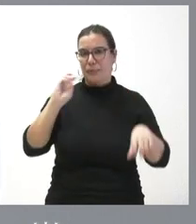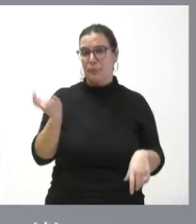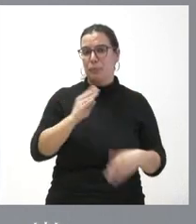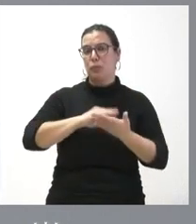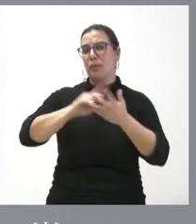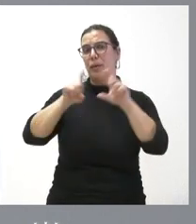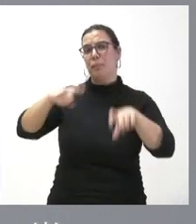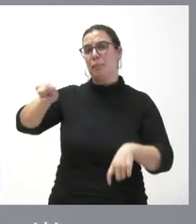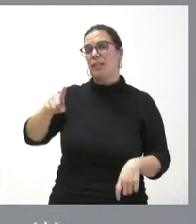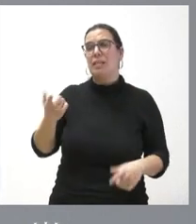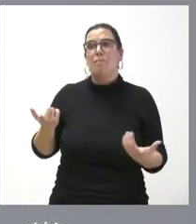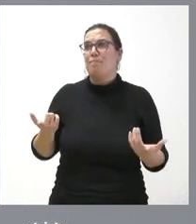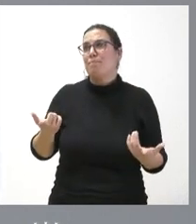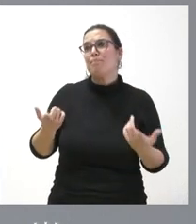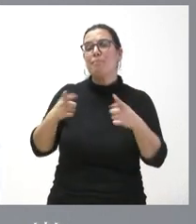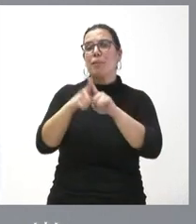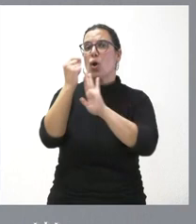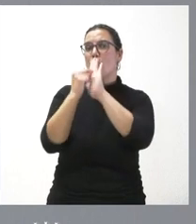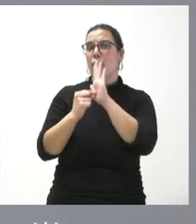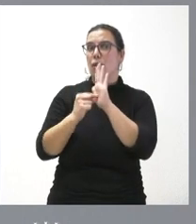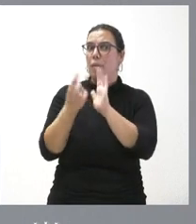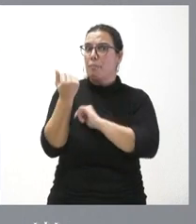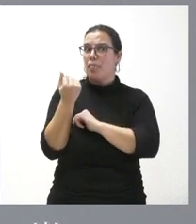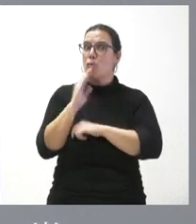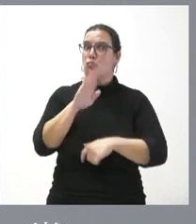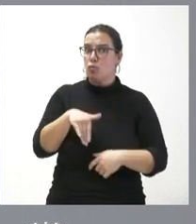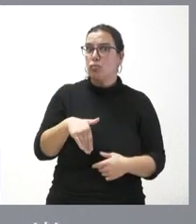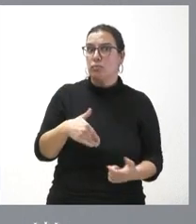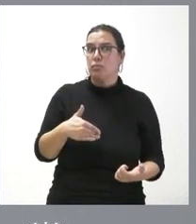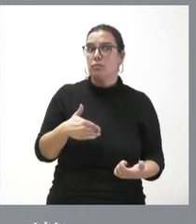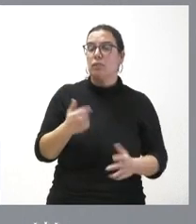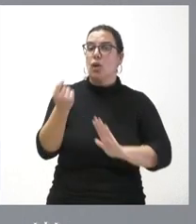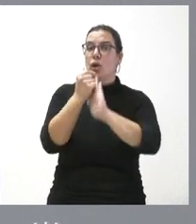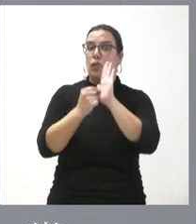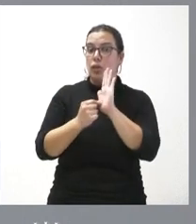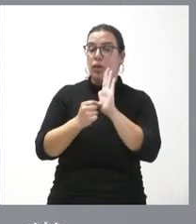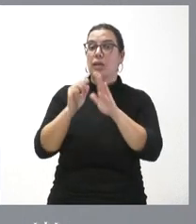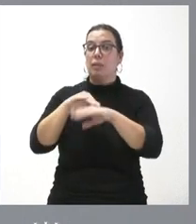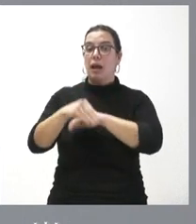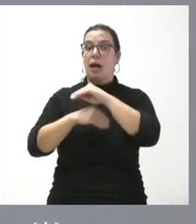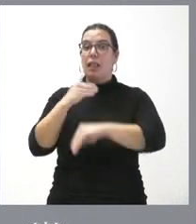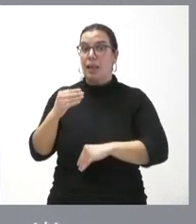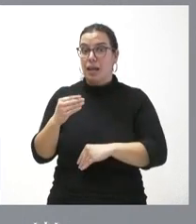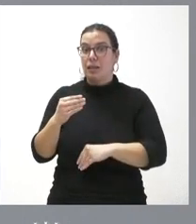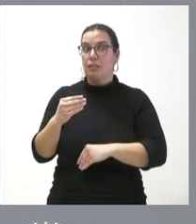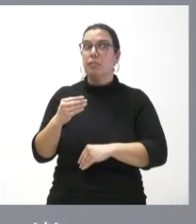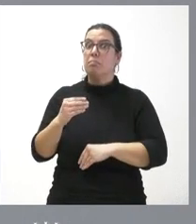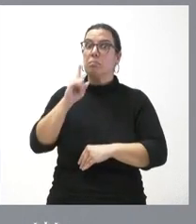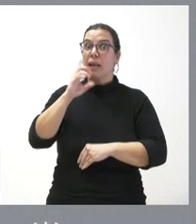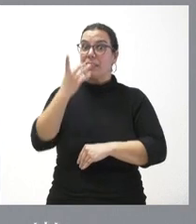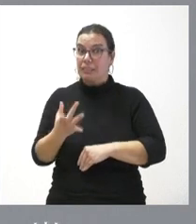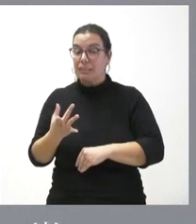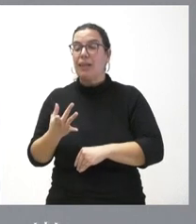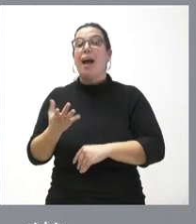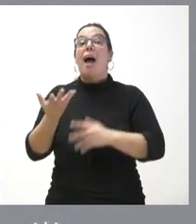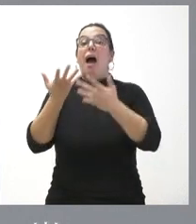que presentan condiciones favorables de precio y que reúnen condiciones para poderlo hacer a sabiendas de que esto